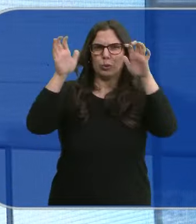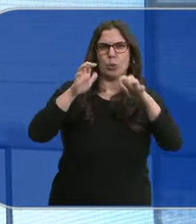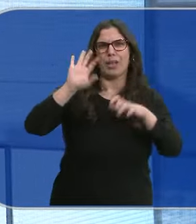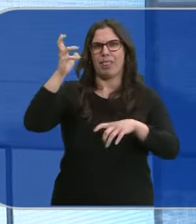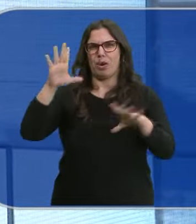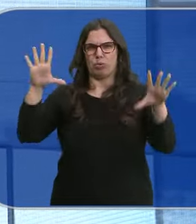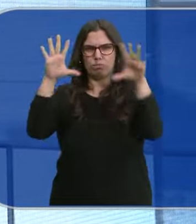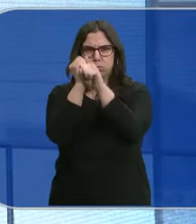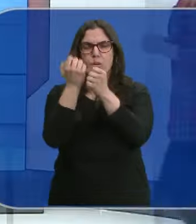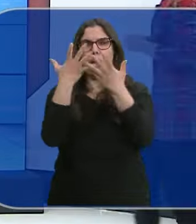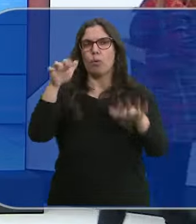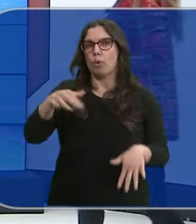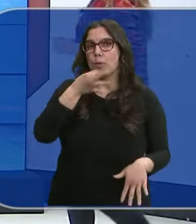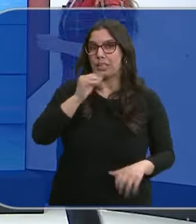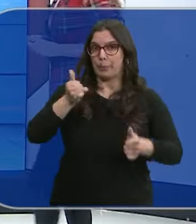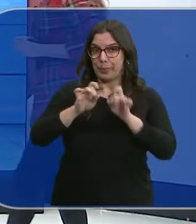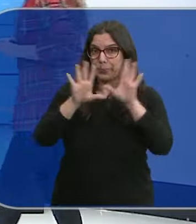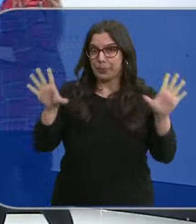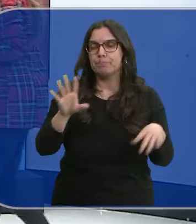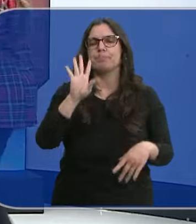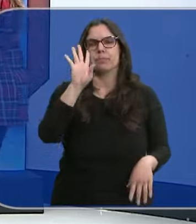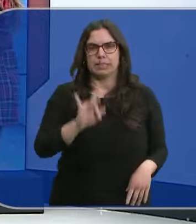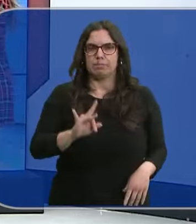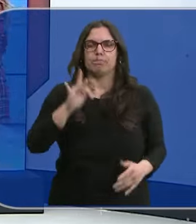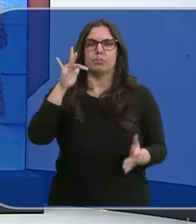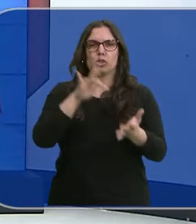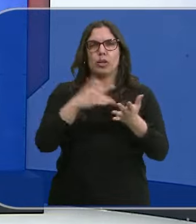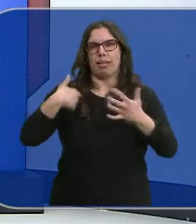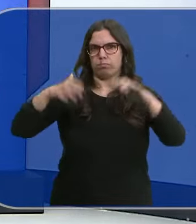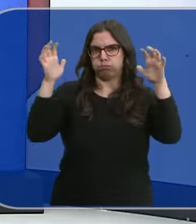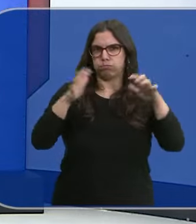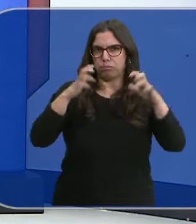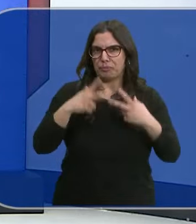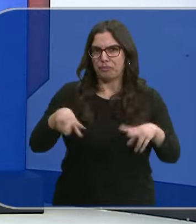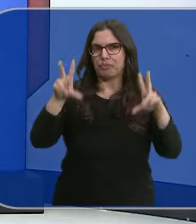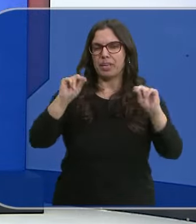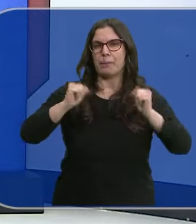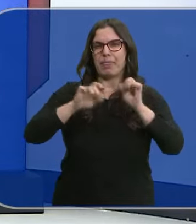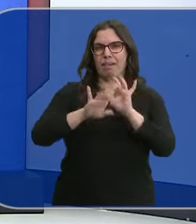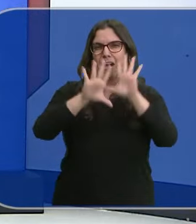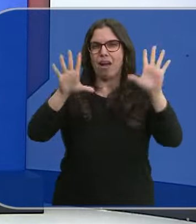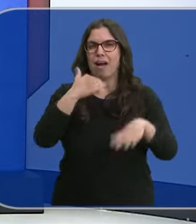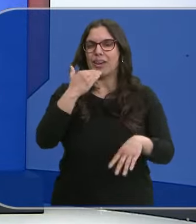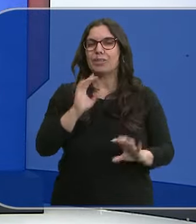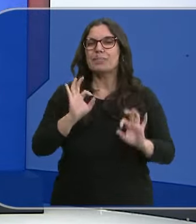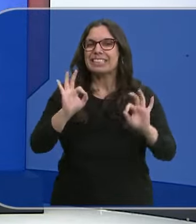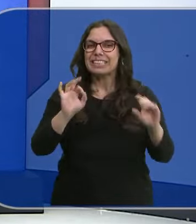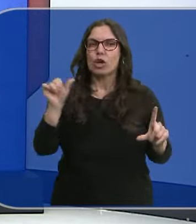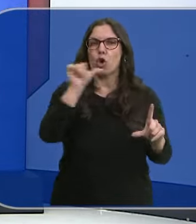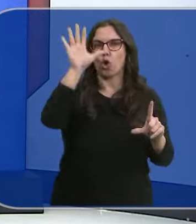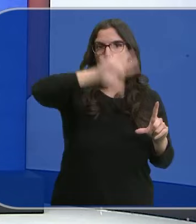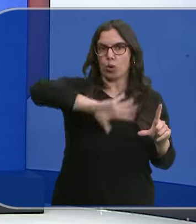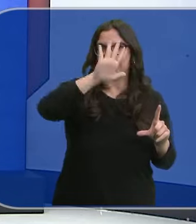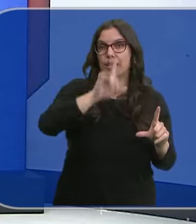nubosos, aunque esta tarde se despejan en la comunidad. Silvia. Sí, tras el paso del frente va a haber abertura de claros, sobre todo hacia el oeste de la comunidad,